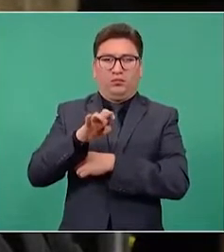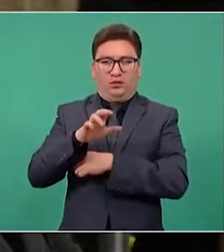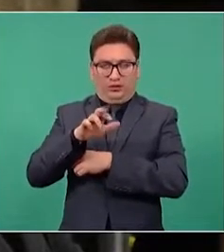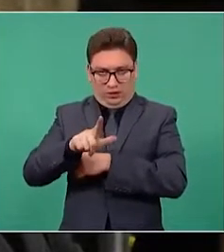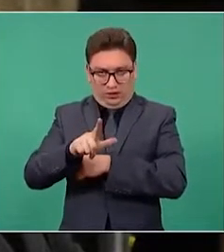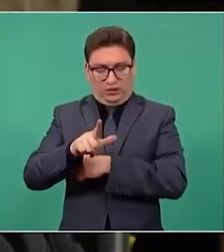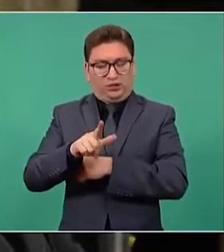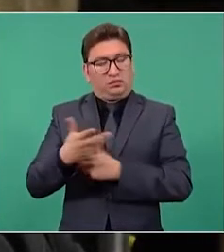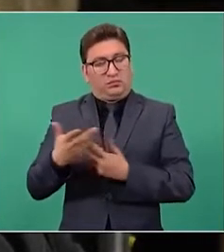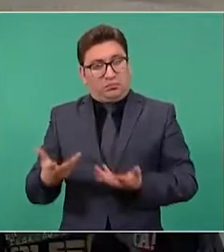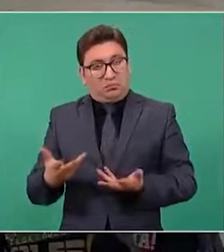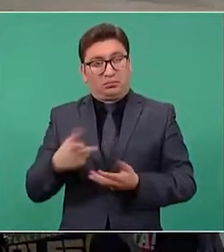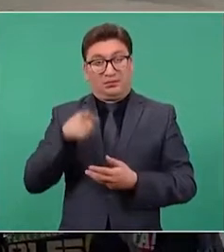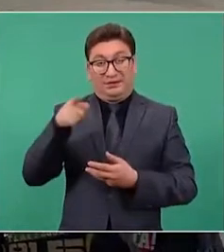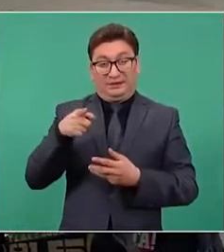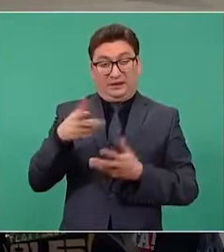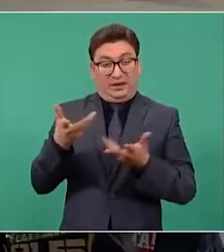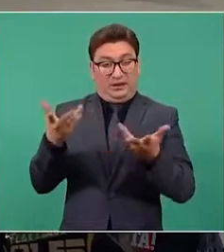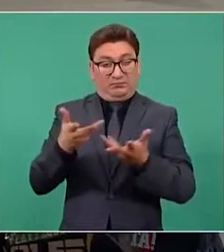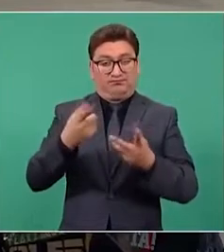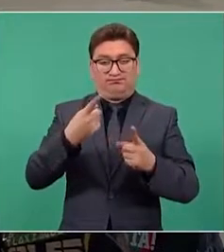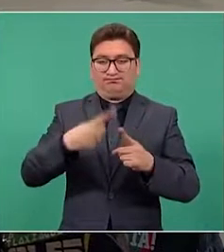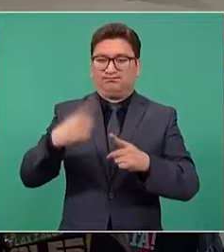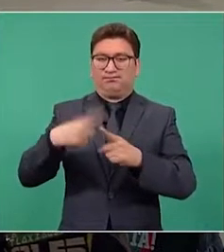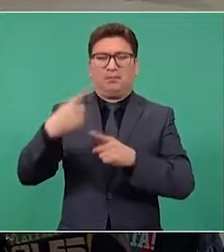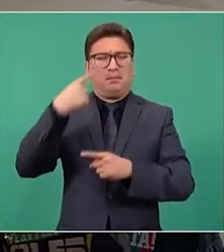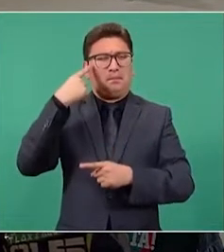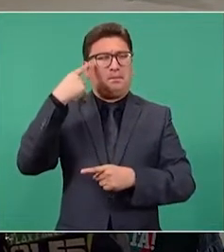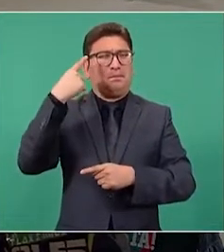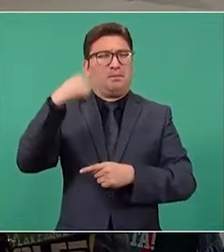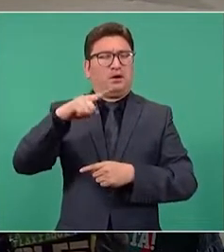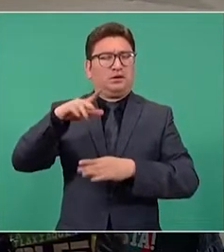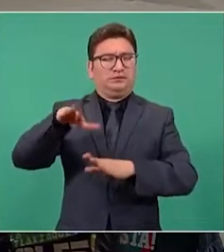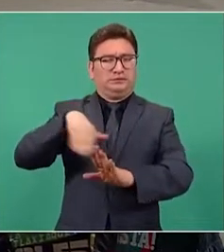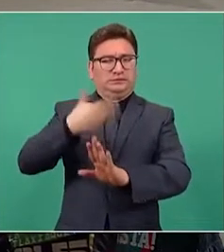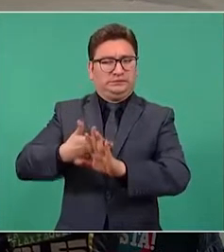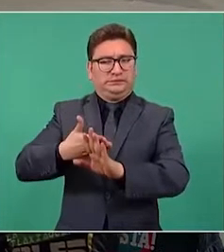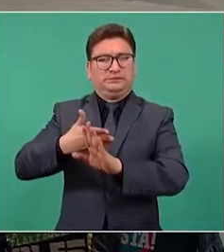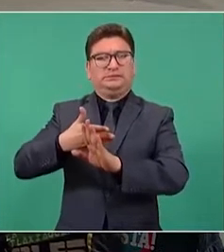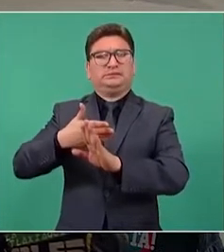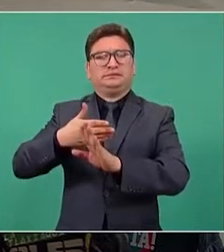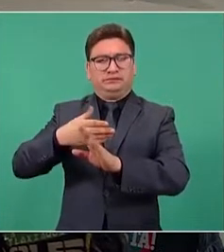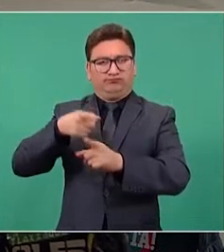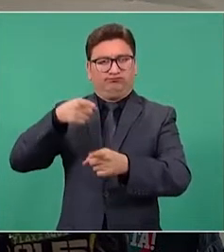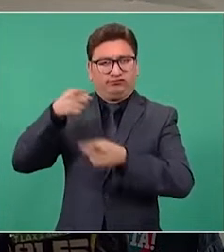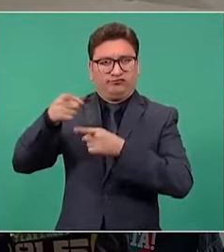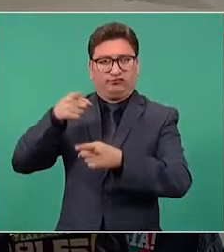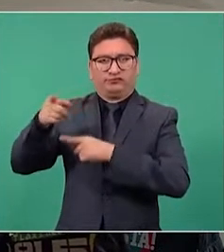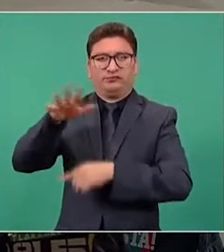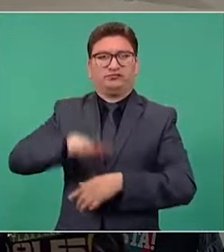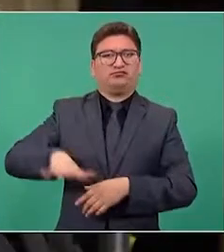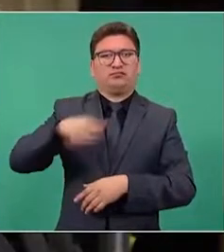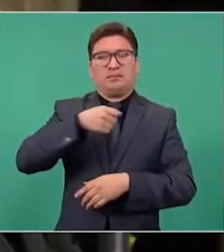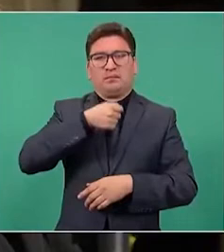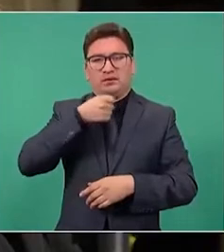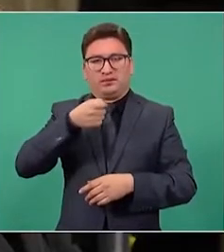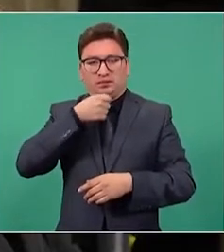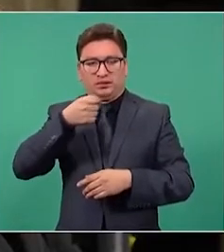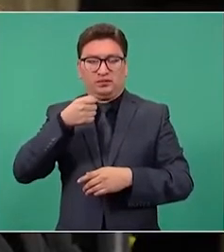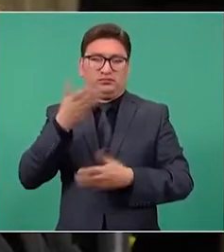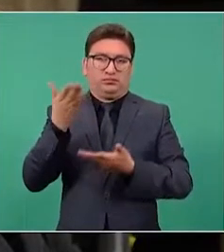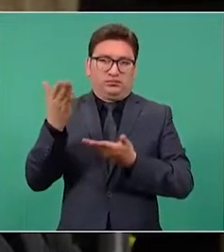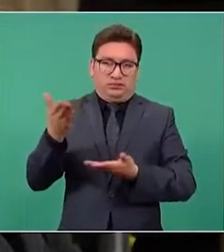generalmente este tipo de formas para perseguir, para hostigar a los periodistas. No es menor que el